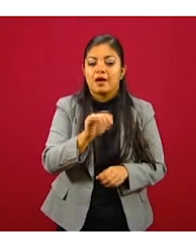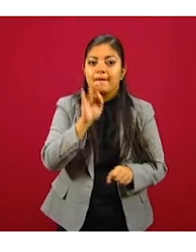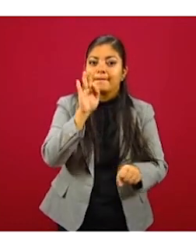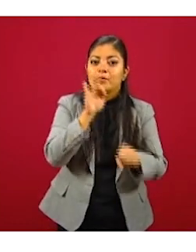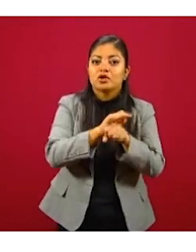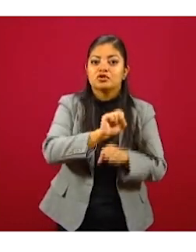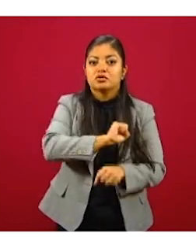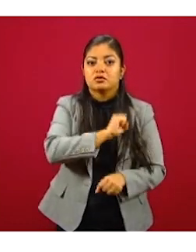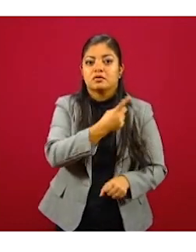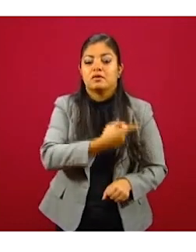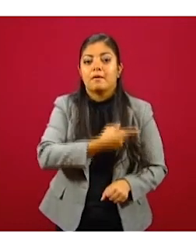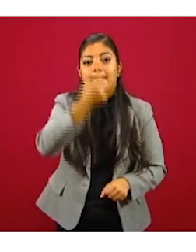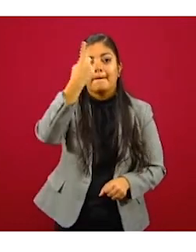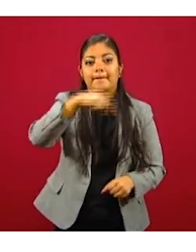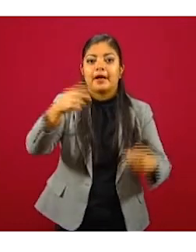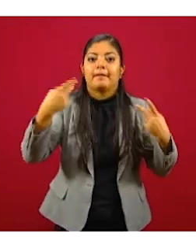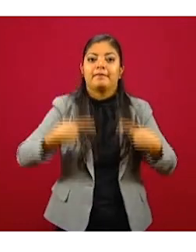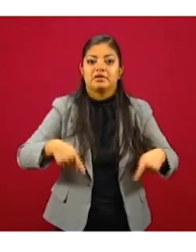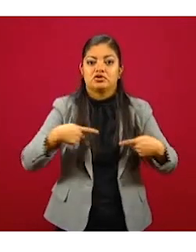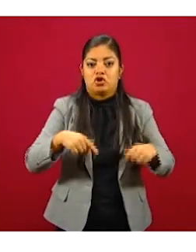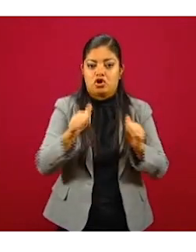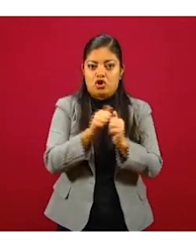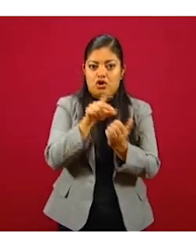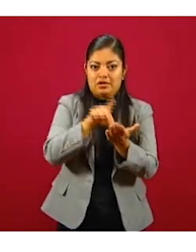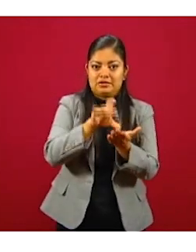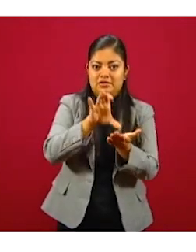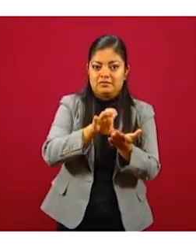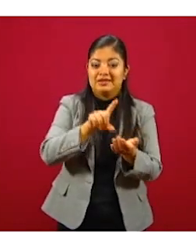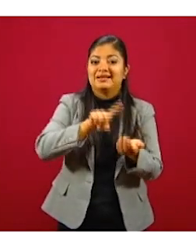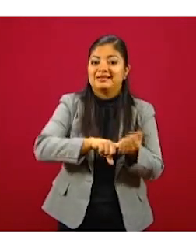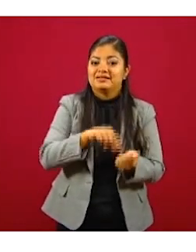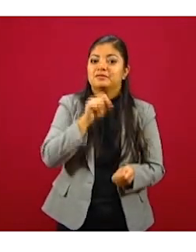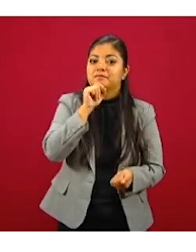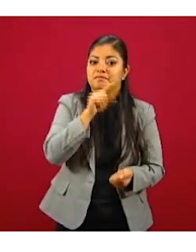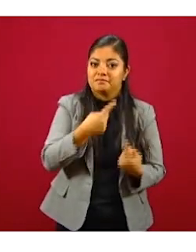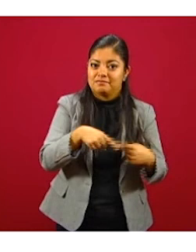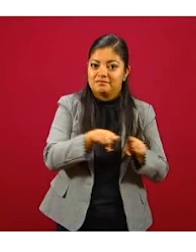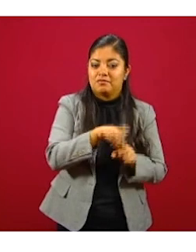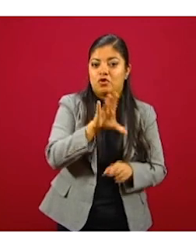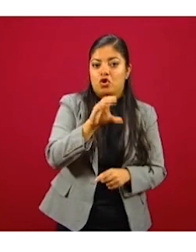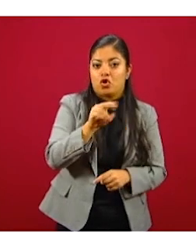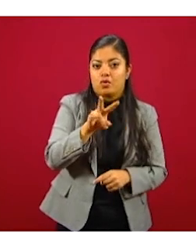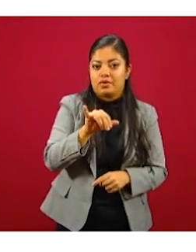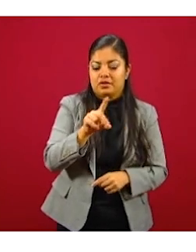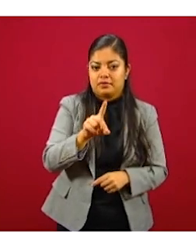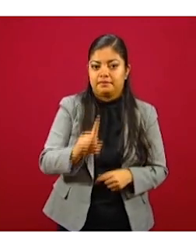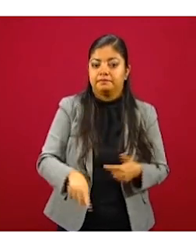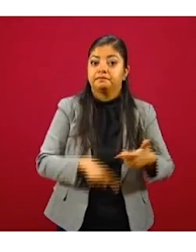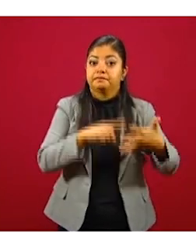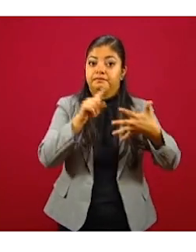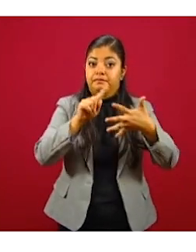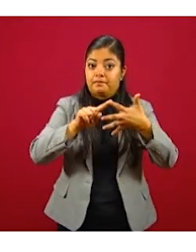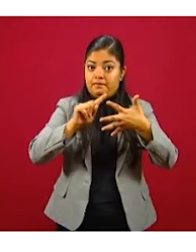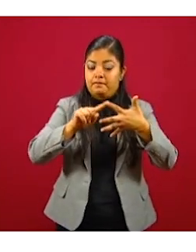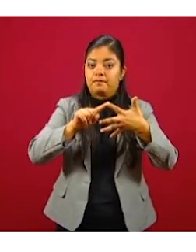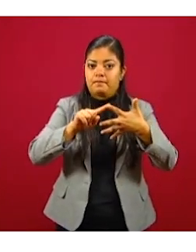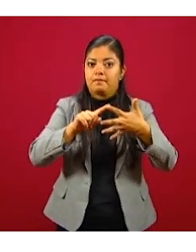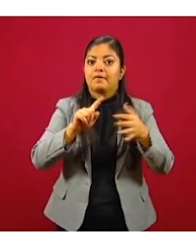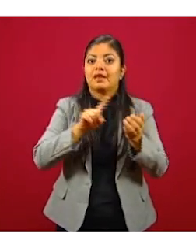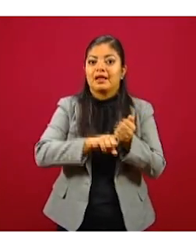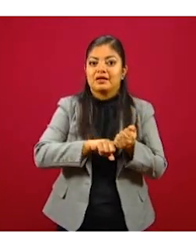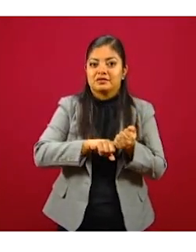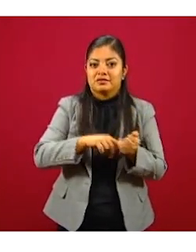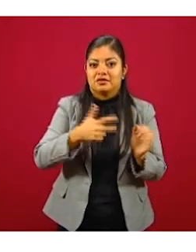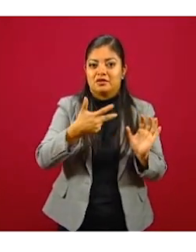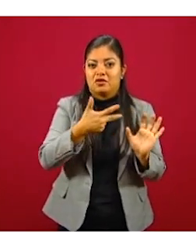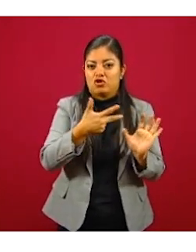personas con discapacidad en el contexto del COVID. Segundo, hicimos una serie de alianzas con un número telefónico,